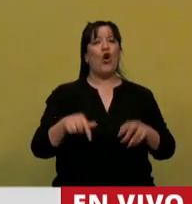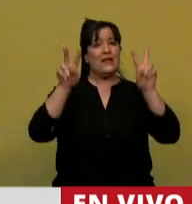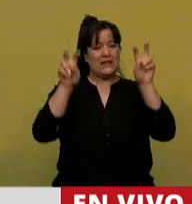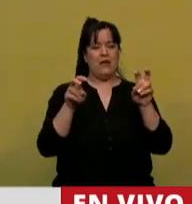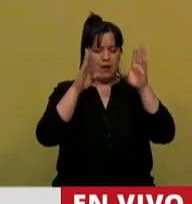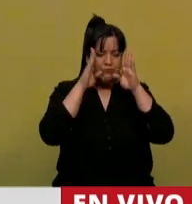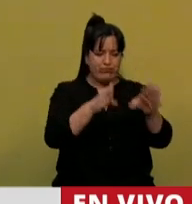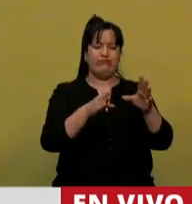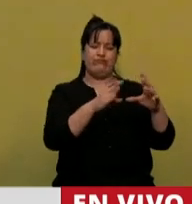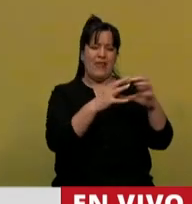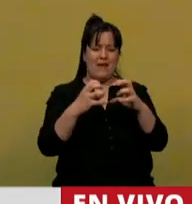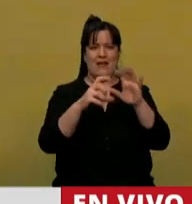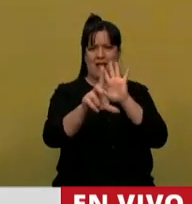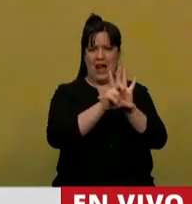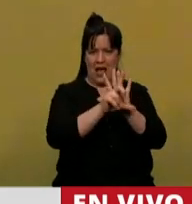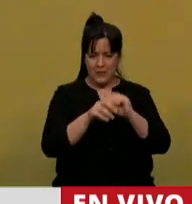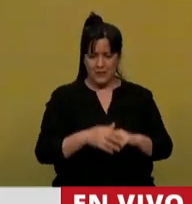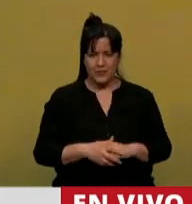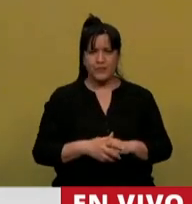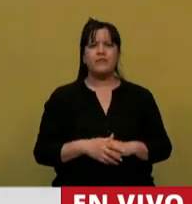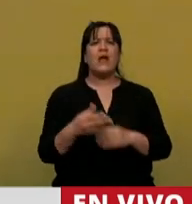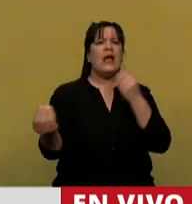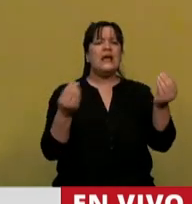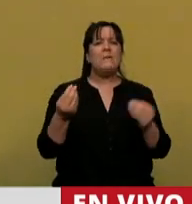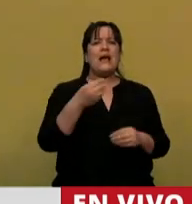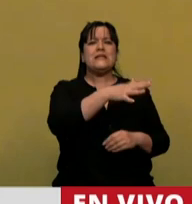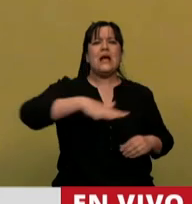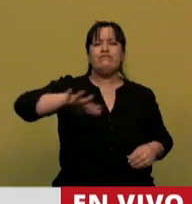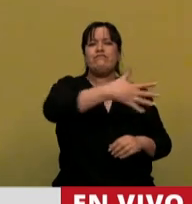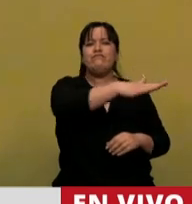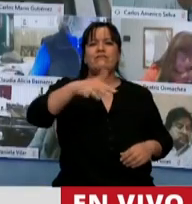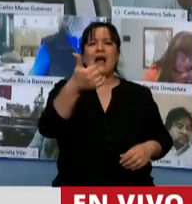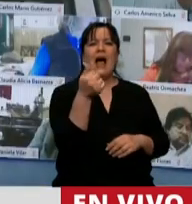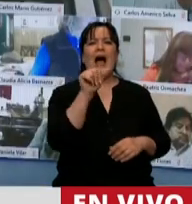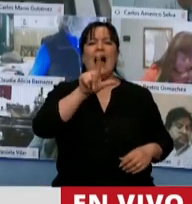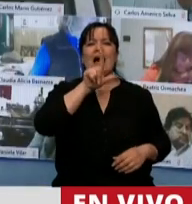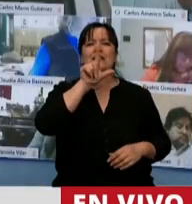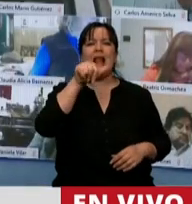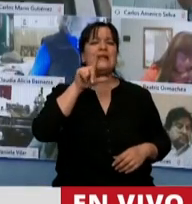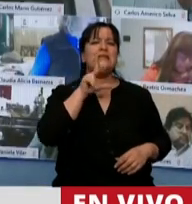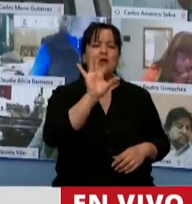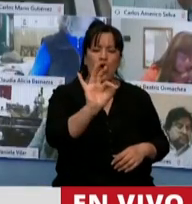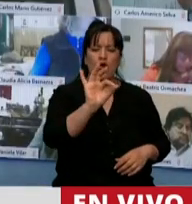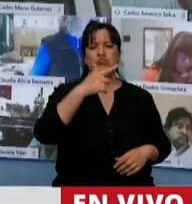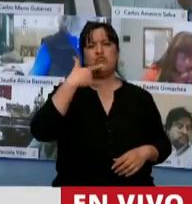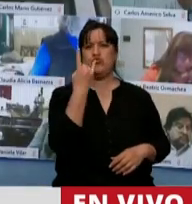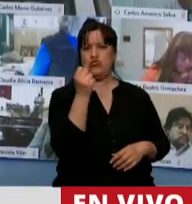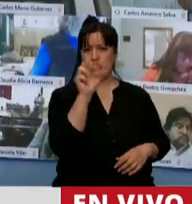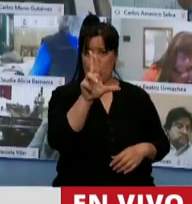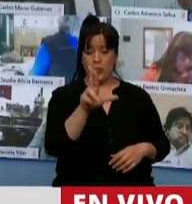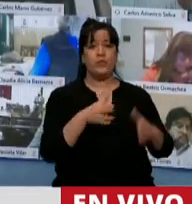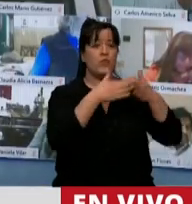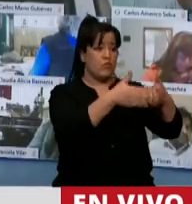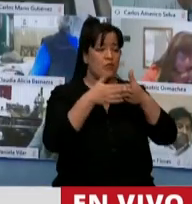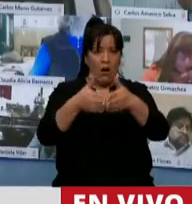compete. ¿Qué es lo que ocurre en el Atlántico Sur? Las grandes corporaciones pesqueras están